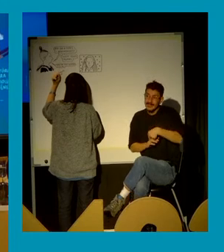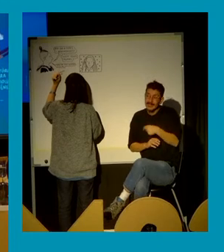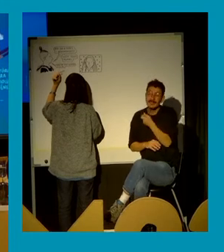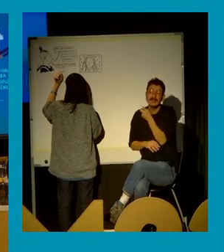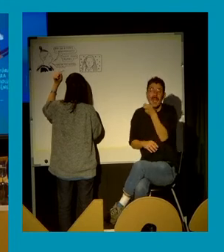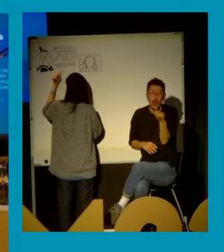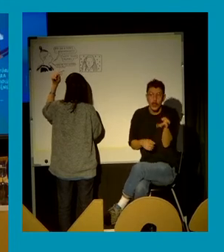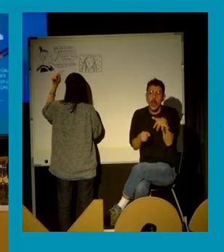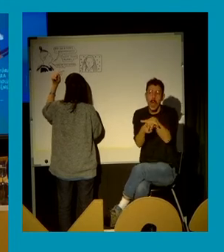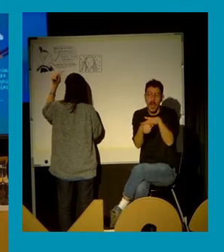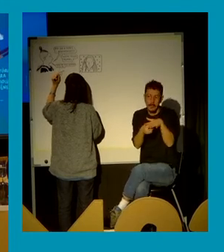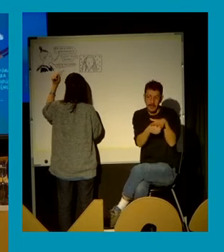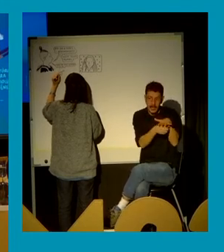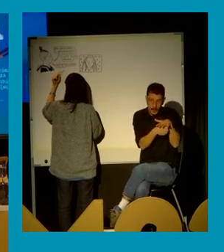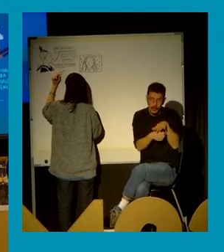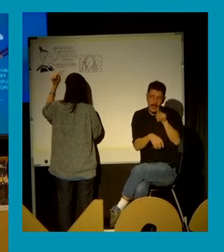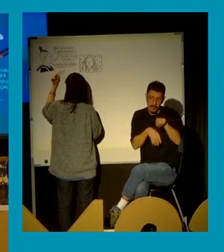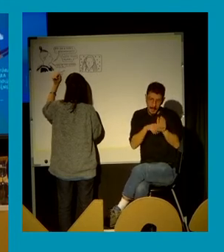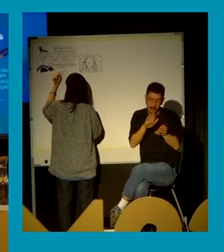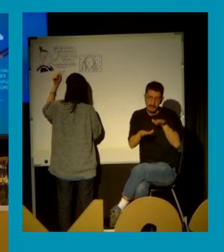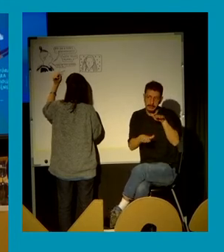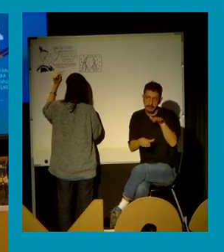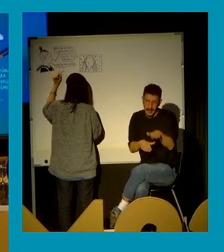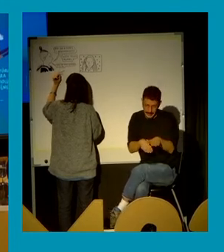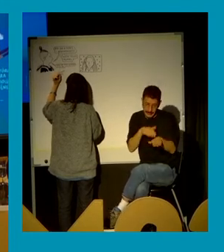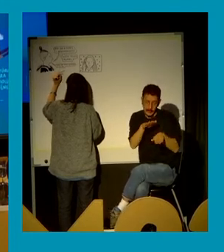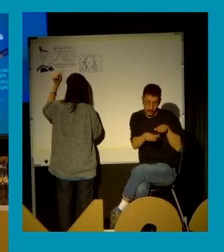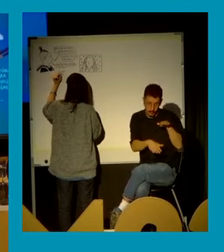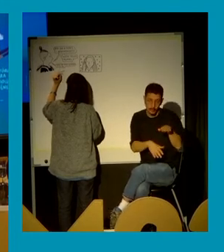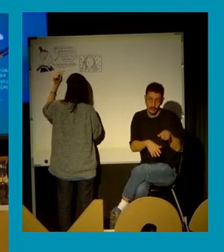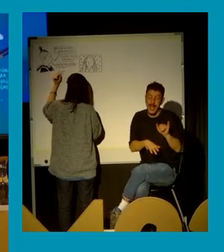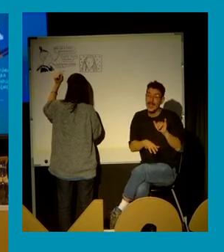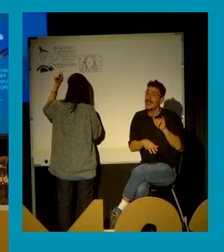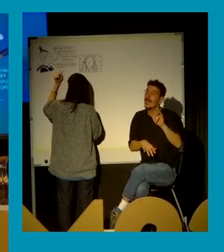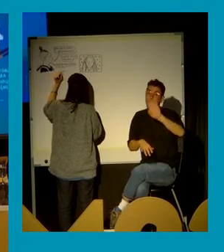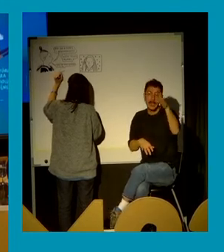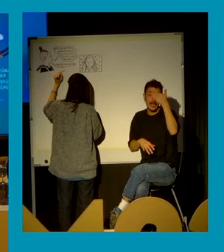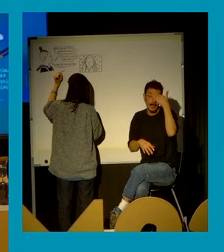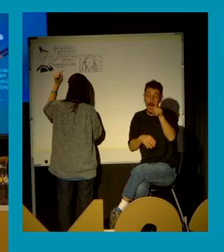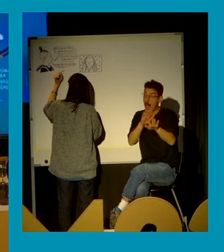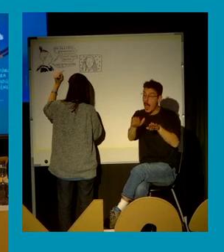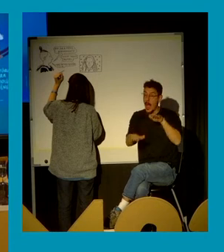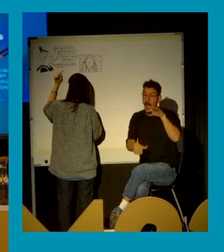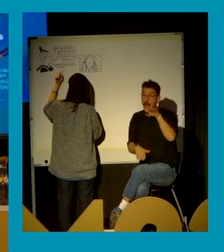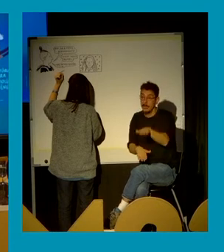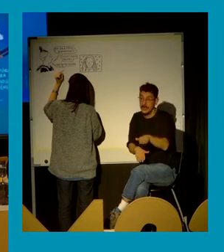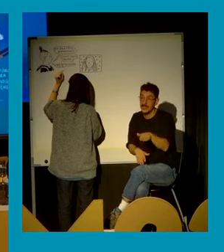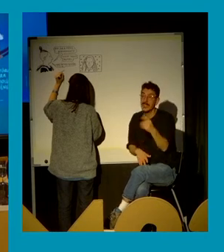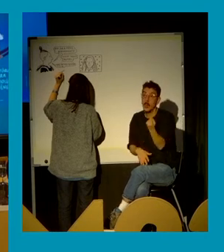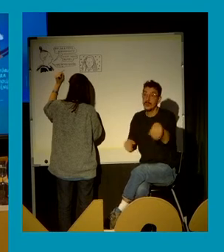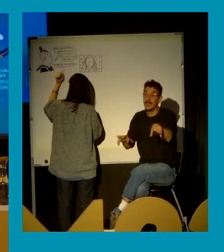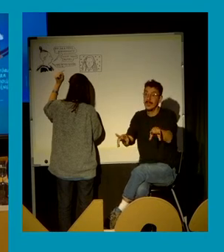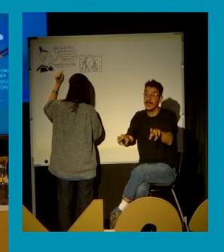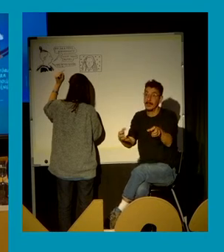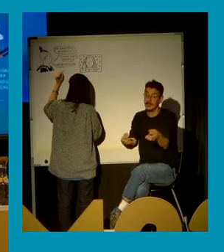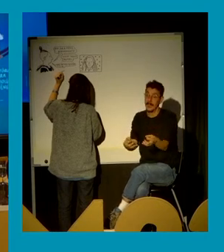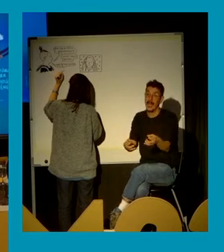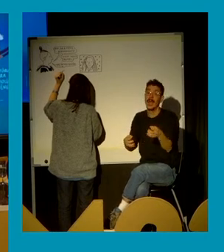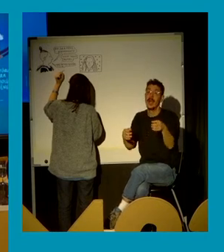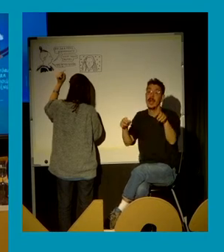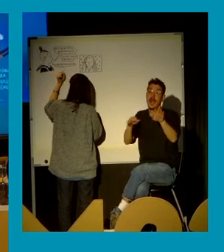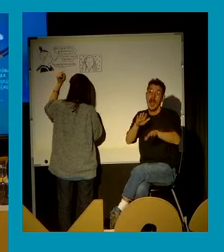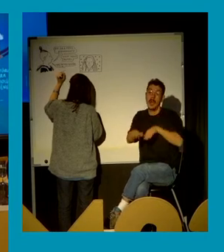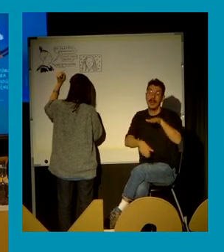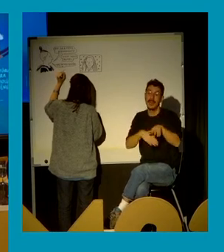ámbitos. Y, sobre todo, tenemos un avance, y aquí es donde empiezan como mis temores y mis miedos, un avance sobre